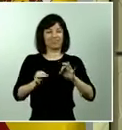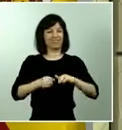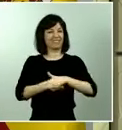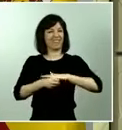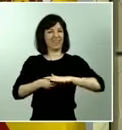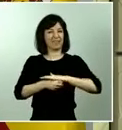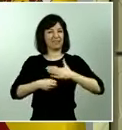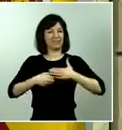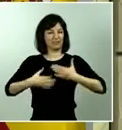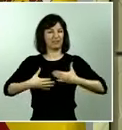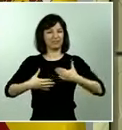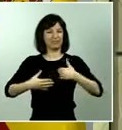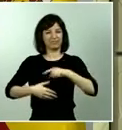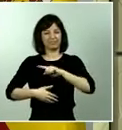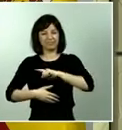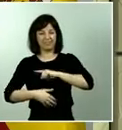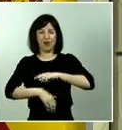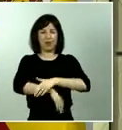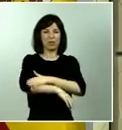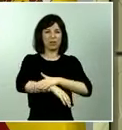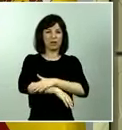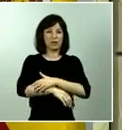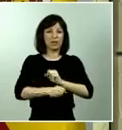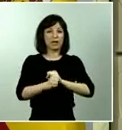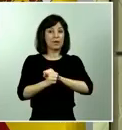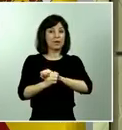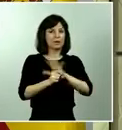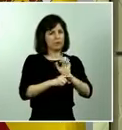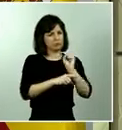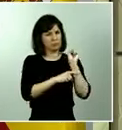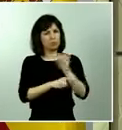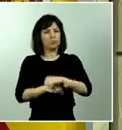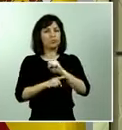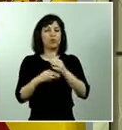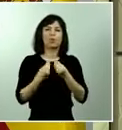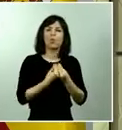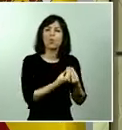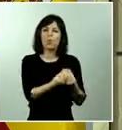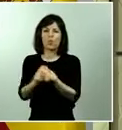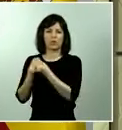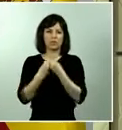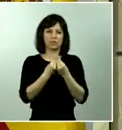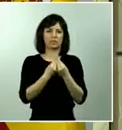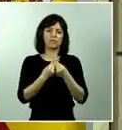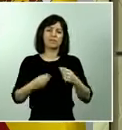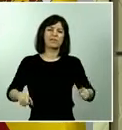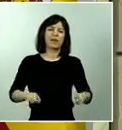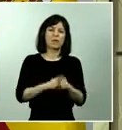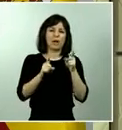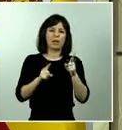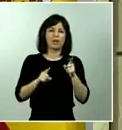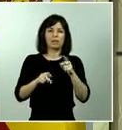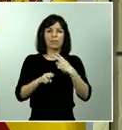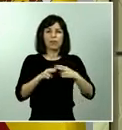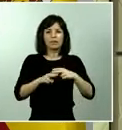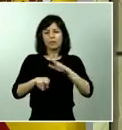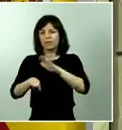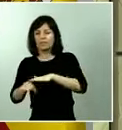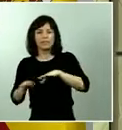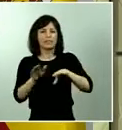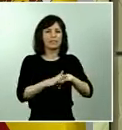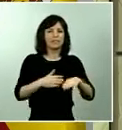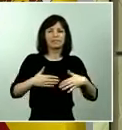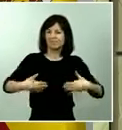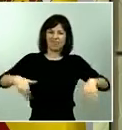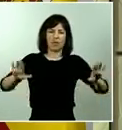Armadas y del Gobierno, este virus lo vamos a vencer todos unidos, con independencia del color político, con independencia de la inscripción, ahí vamos a estar.